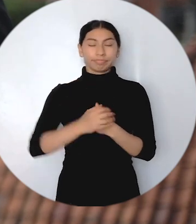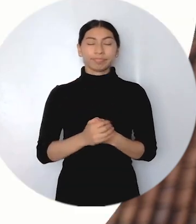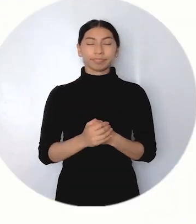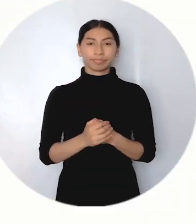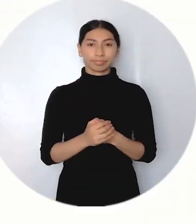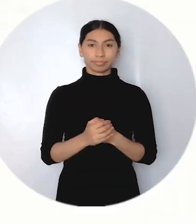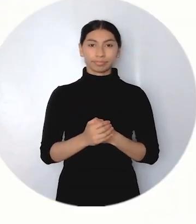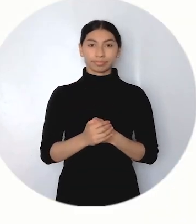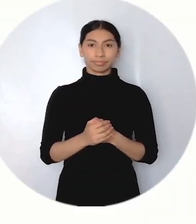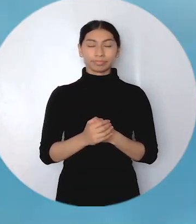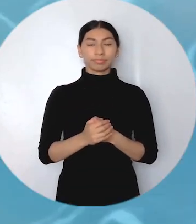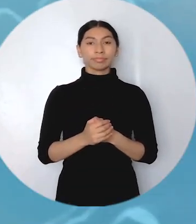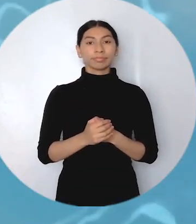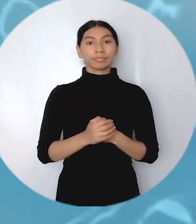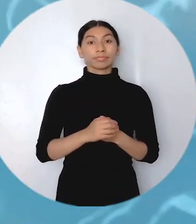conflicto.